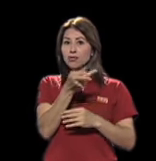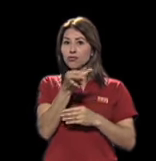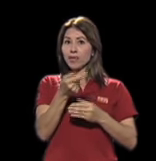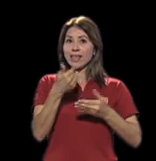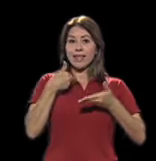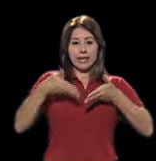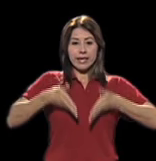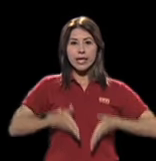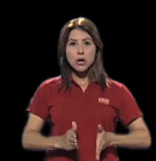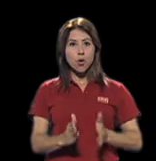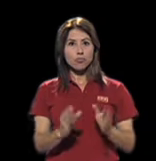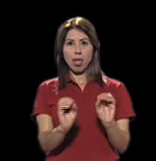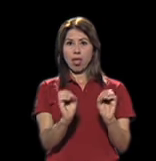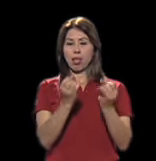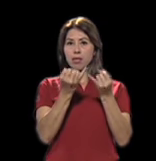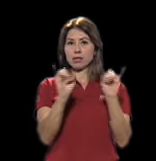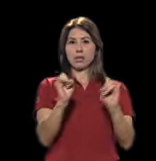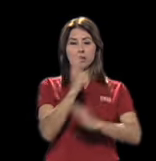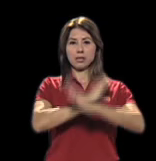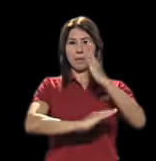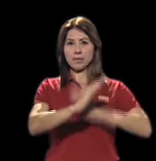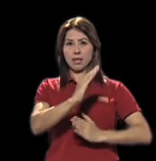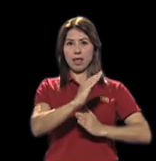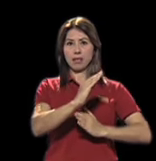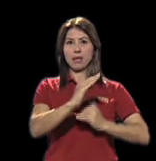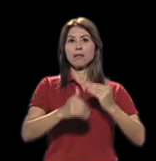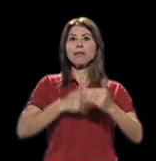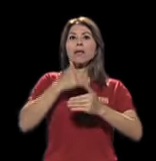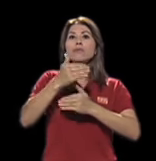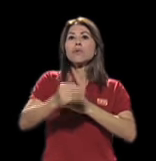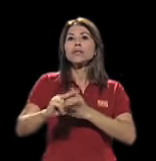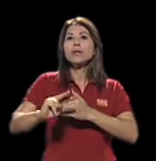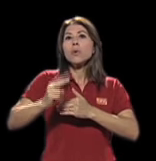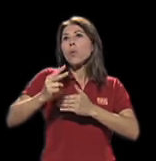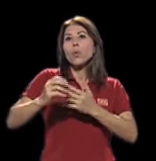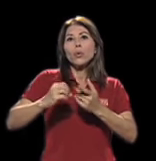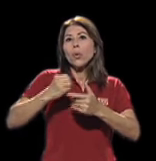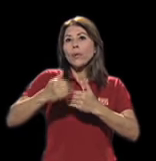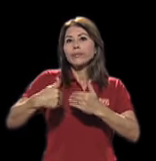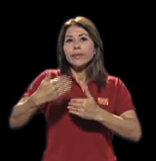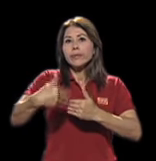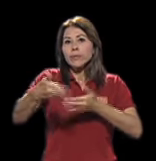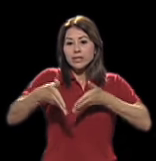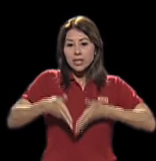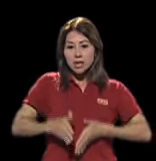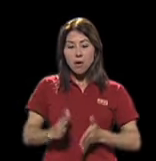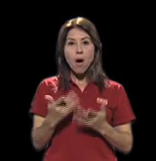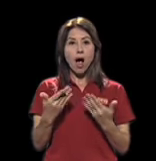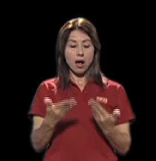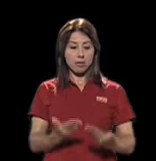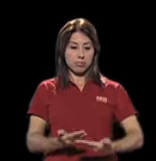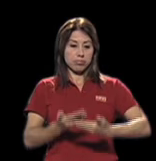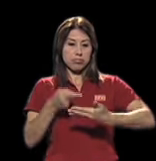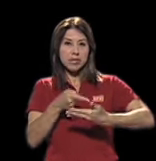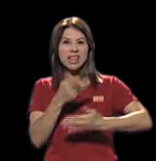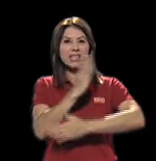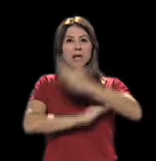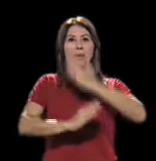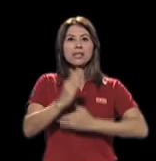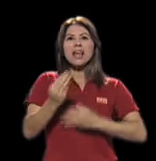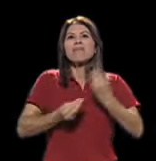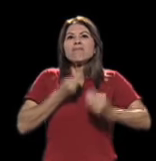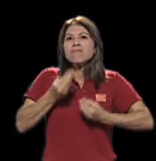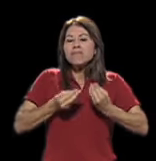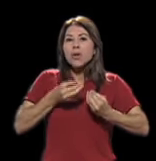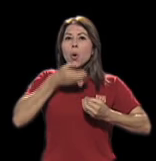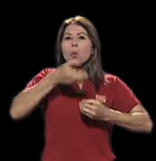discapacidad más bien, ¿verdad? Y bueno, se enteran de que su segundo, tercer hijo, cuarto, no sé, tiene una condición de discapacidad. ¿Cómo